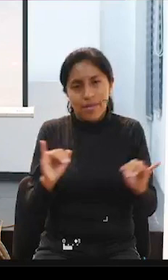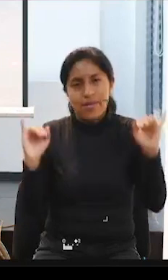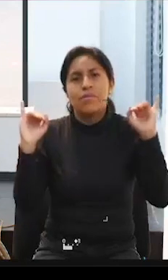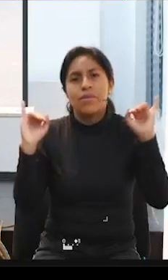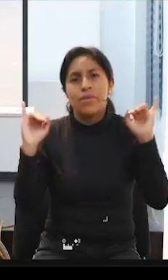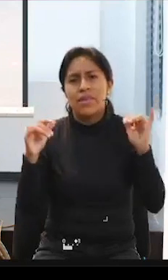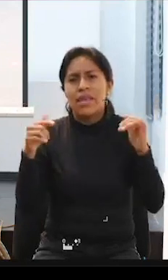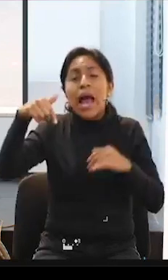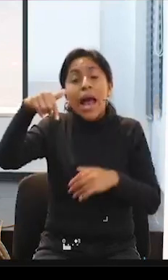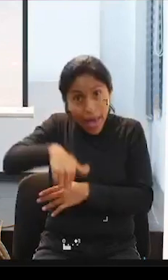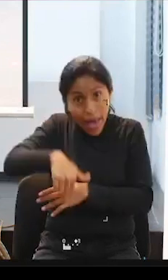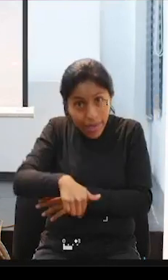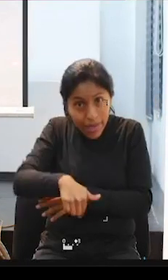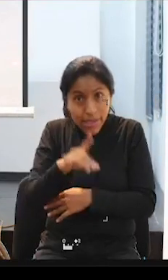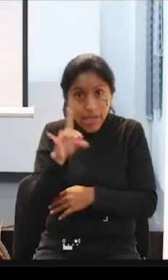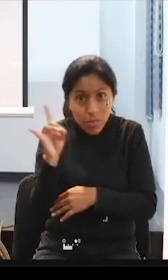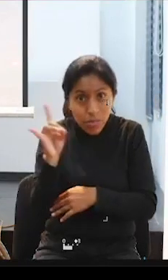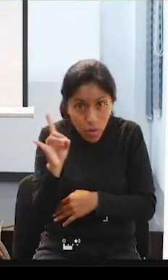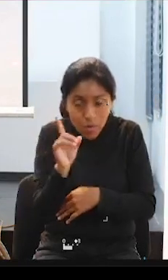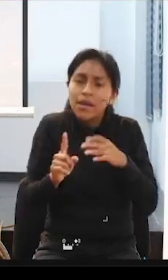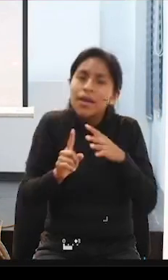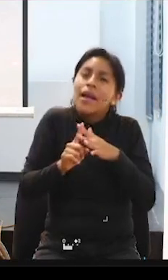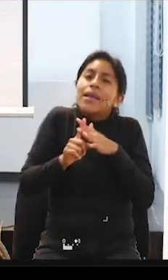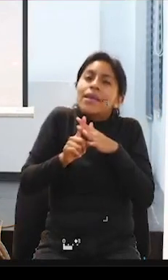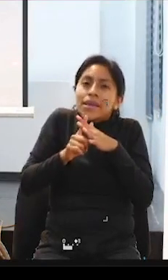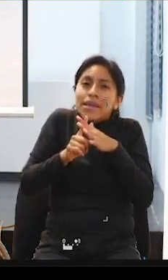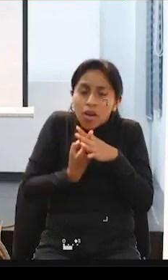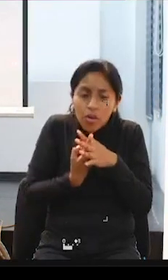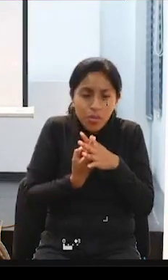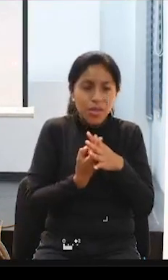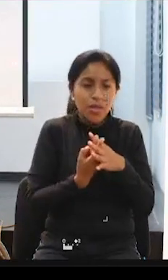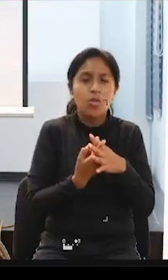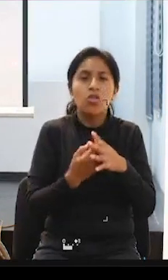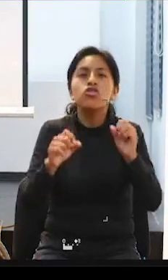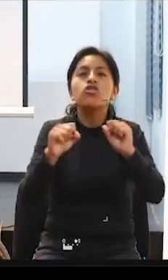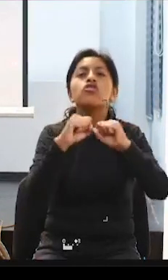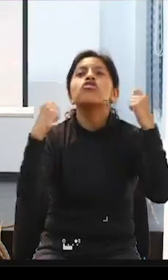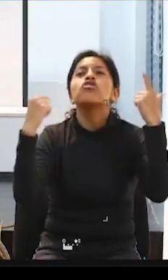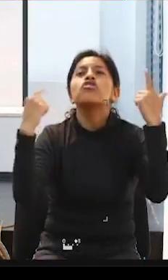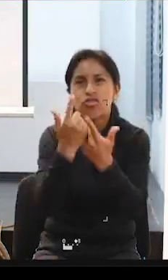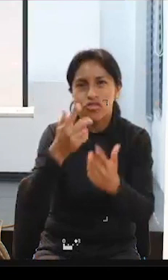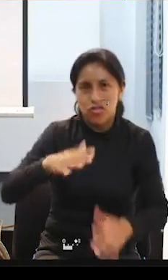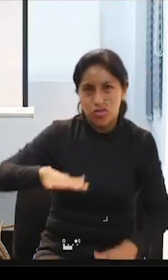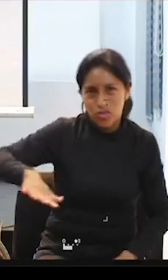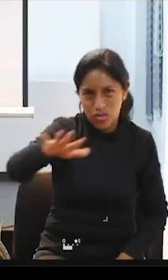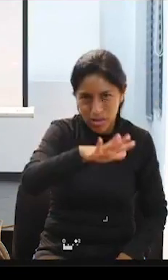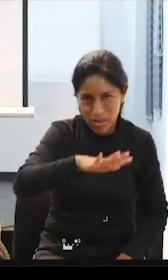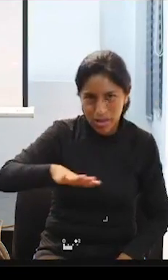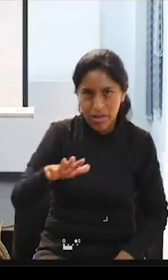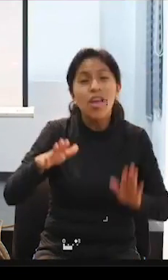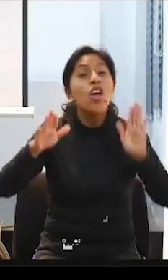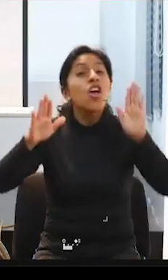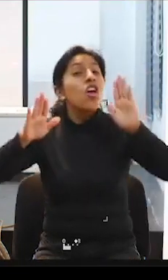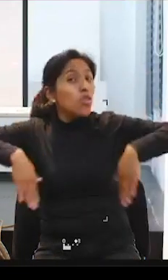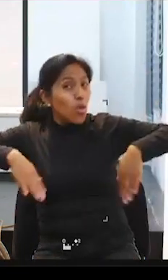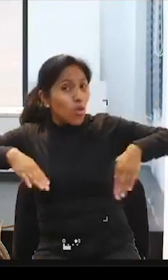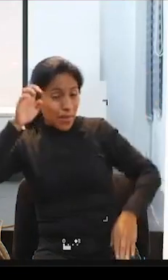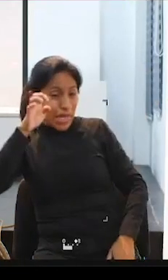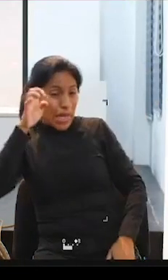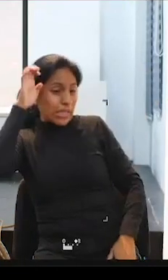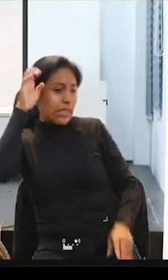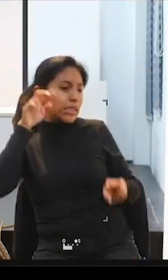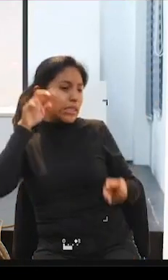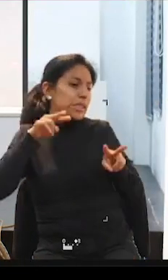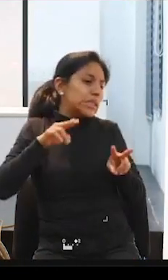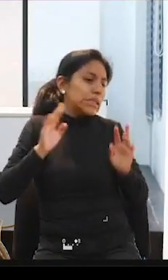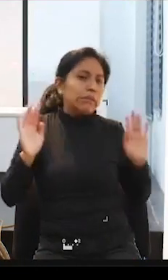en Bolivia estamos avanzando desde las organizaciones de la sociedad civil. Todavía el Estado no se involucra, a pesar de